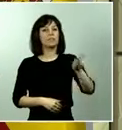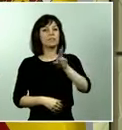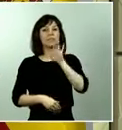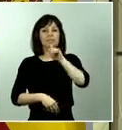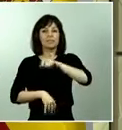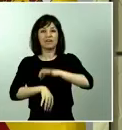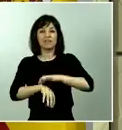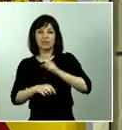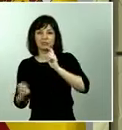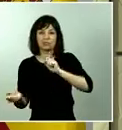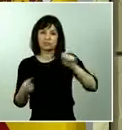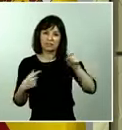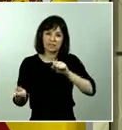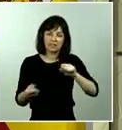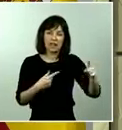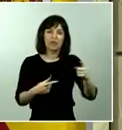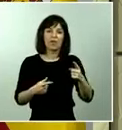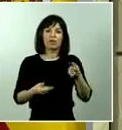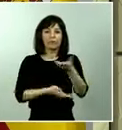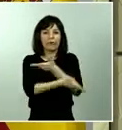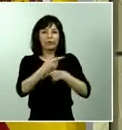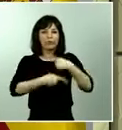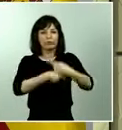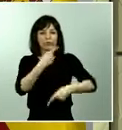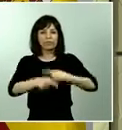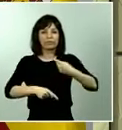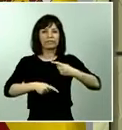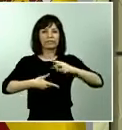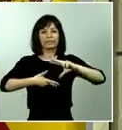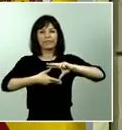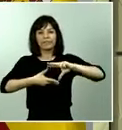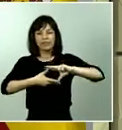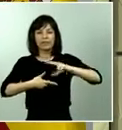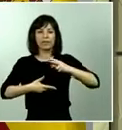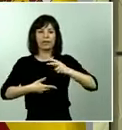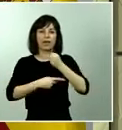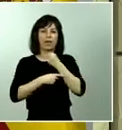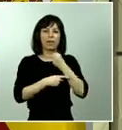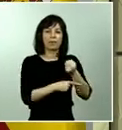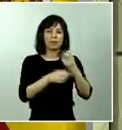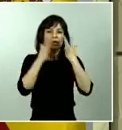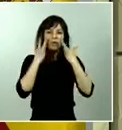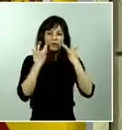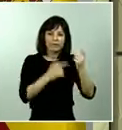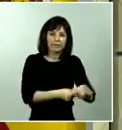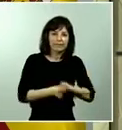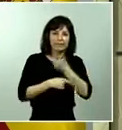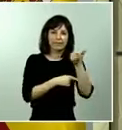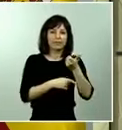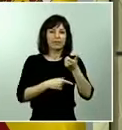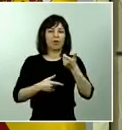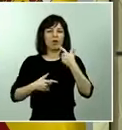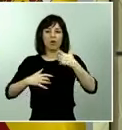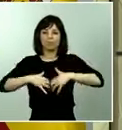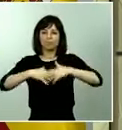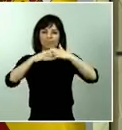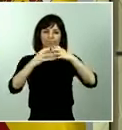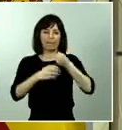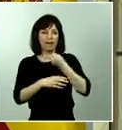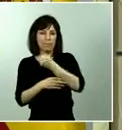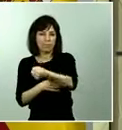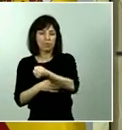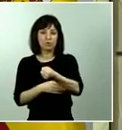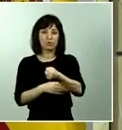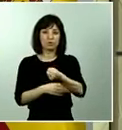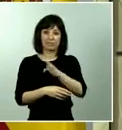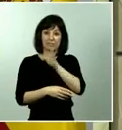día en IFEMA, en apoyo de desinfección, en apoyo de instalación. tengo que decir, en esa línea que creo que